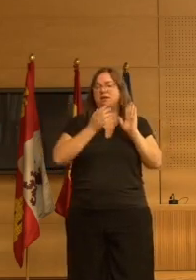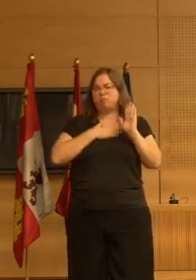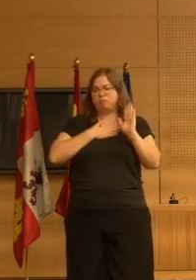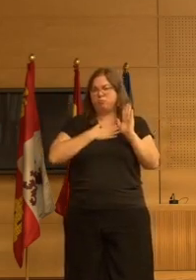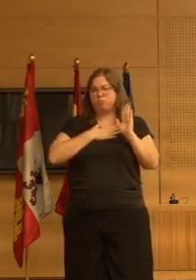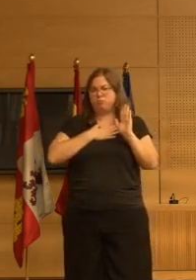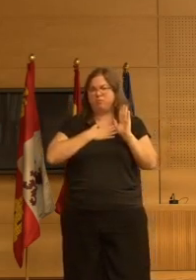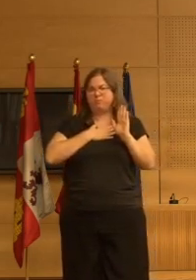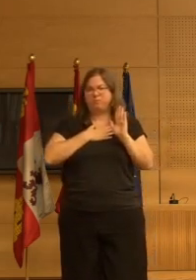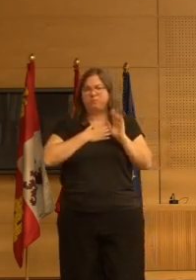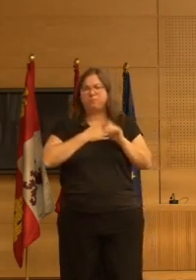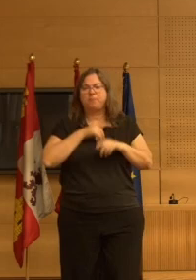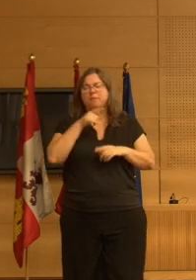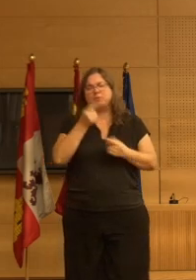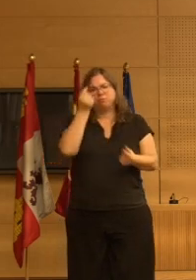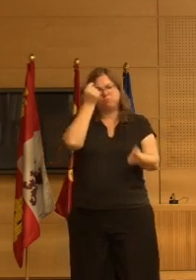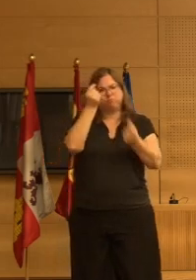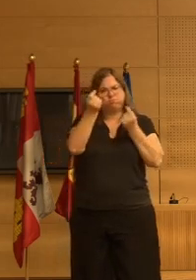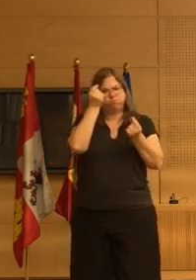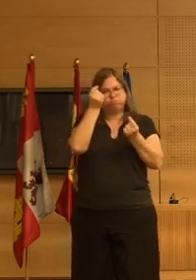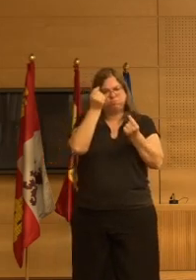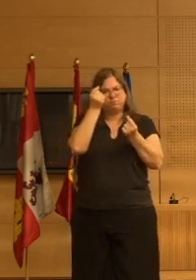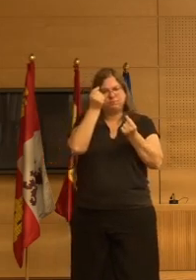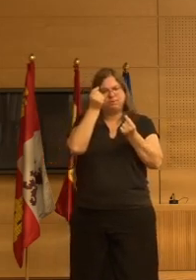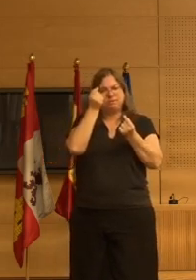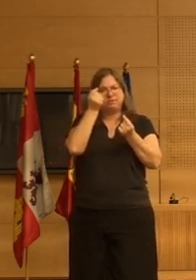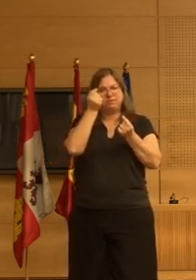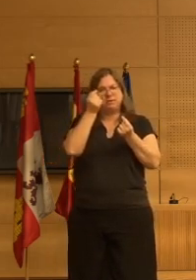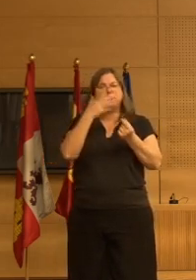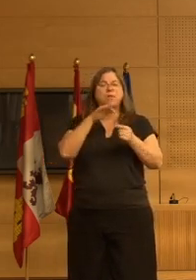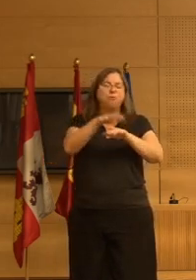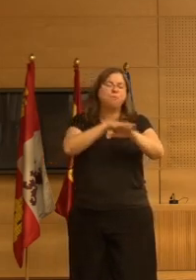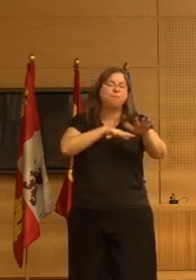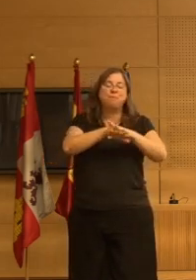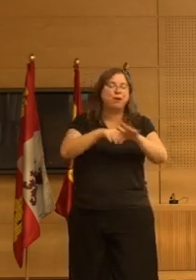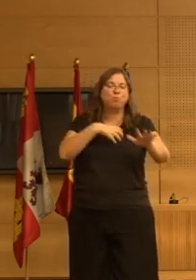somos una gente muy exigente o sea que no te dejamos tener ni una manopla